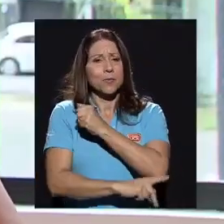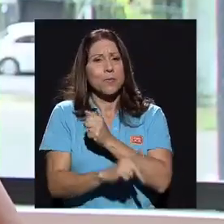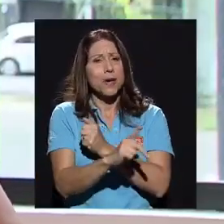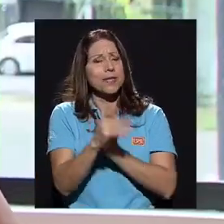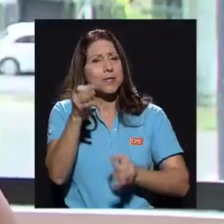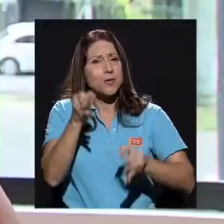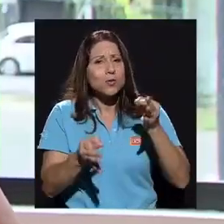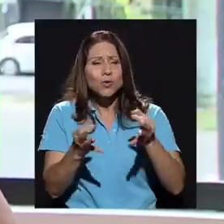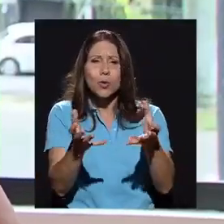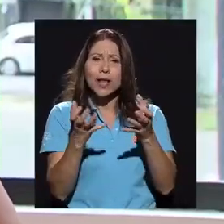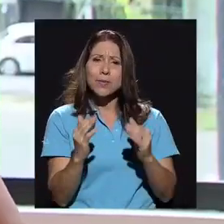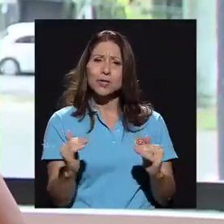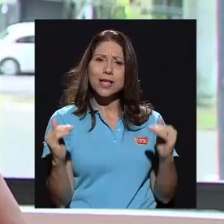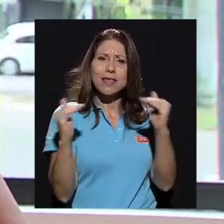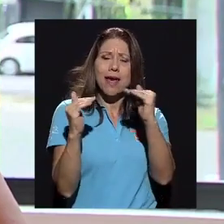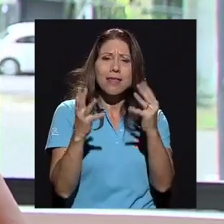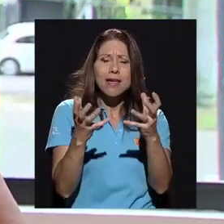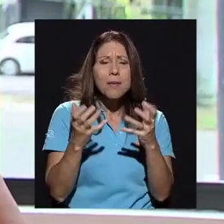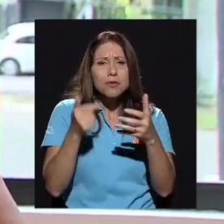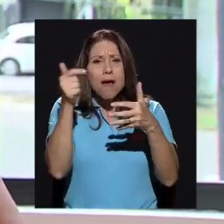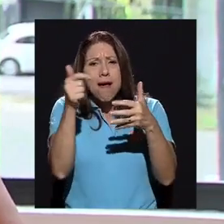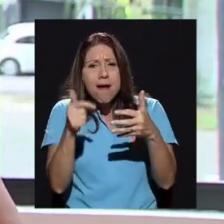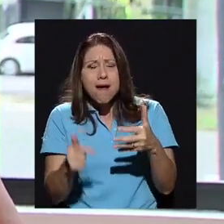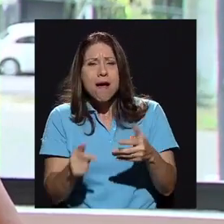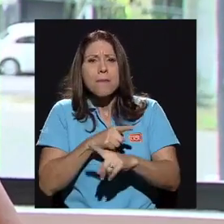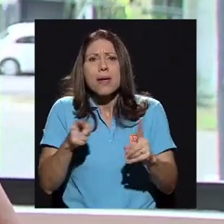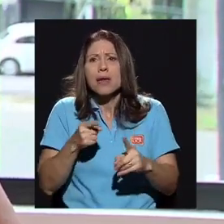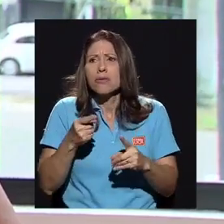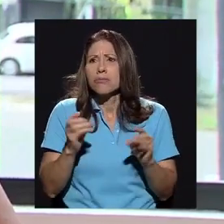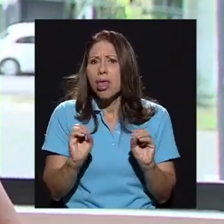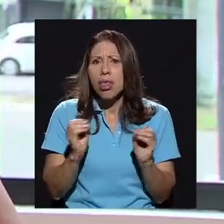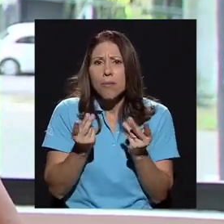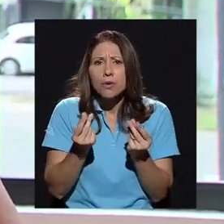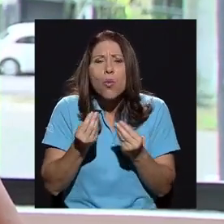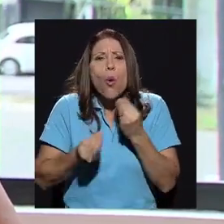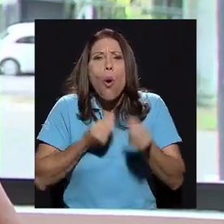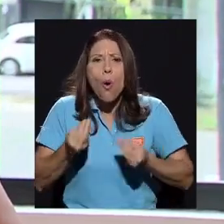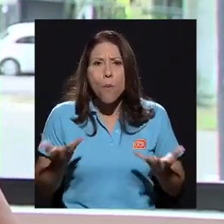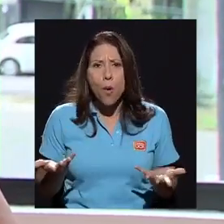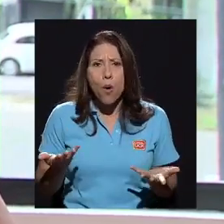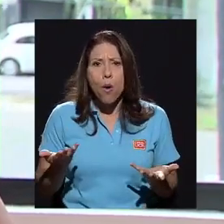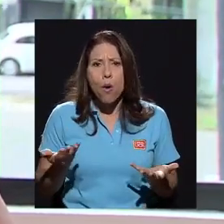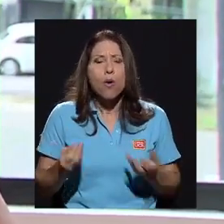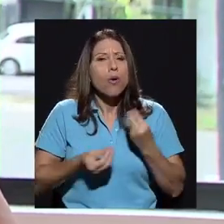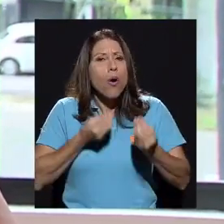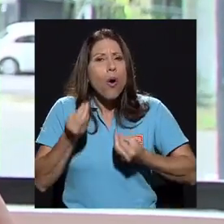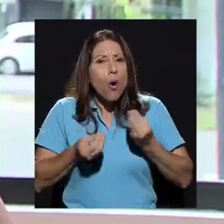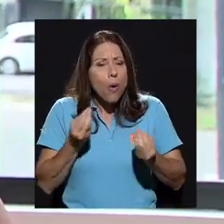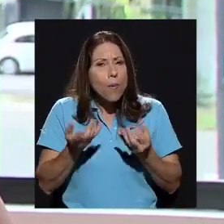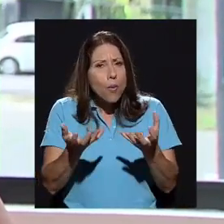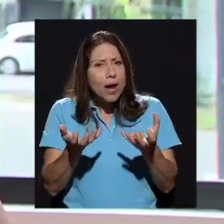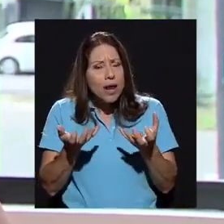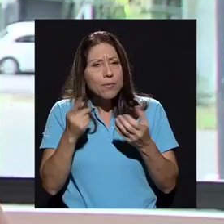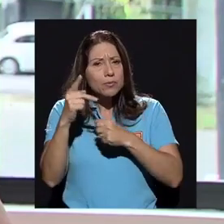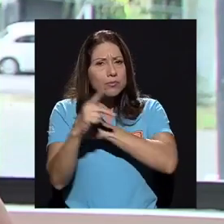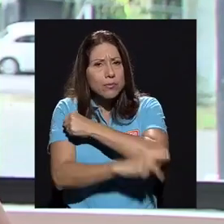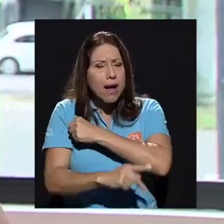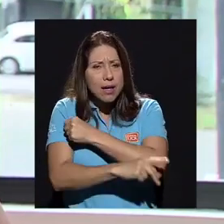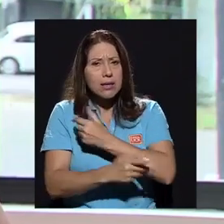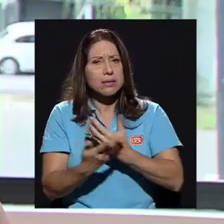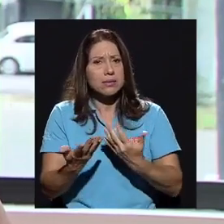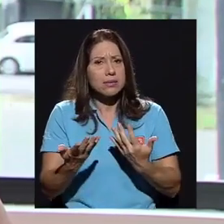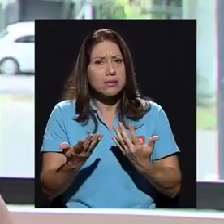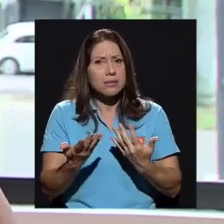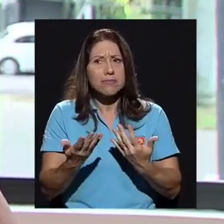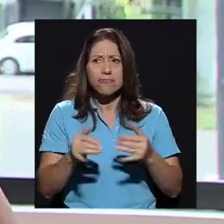justo, queremos equidad, queremos un mundo, pero ¿cómo lo hacemos sin presupuesto? ¿Cómo no? ¿Cómo queremos un país